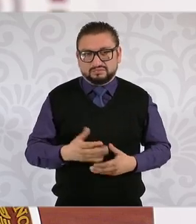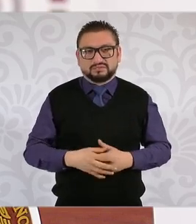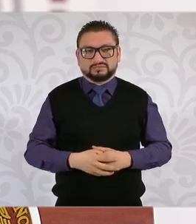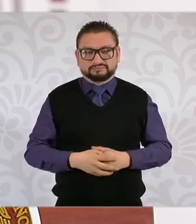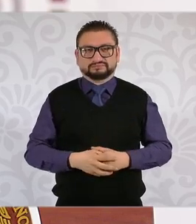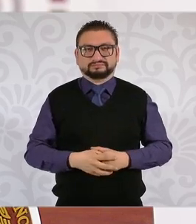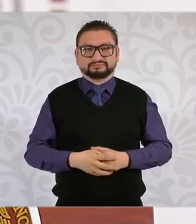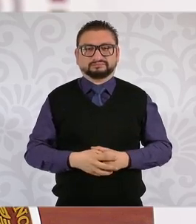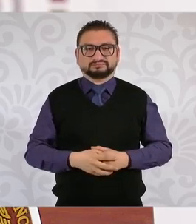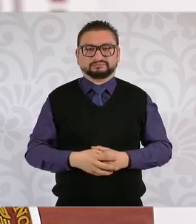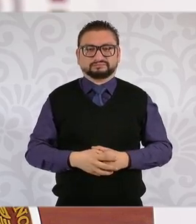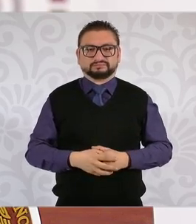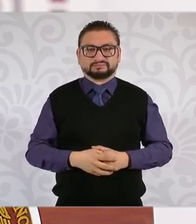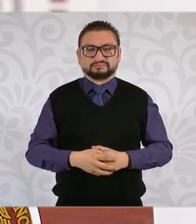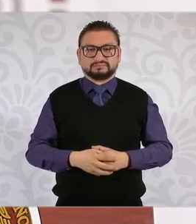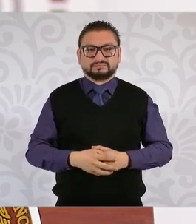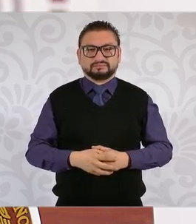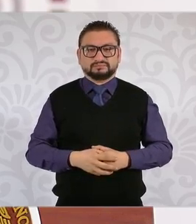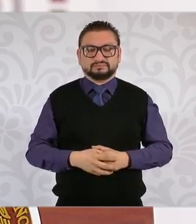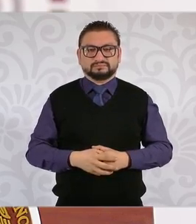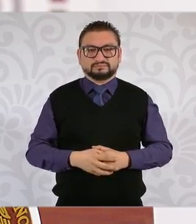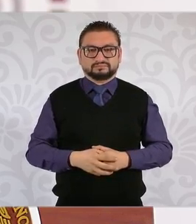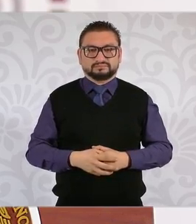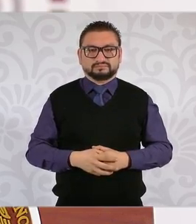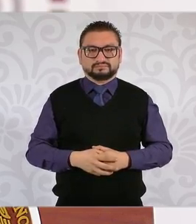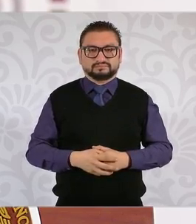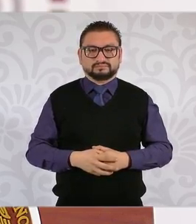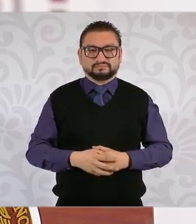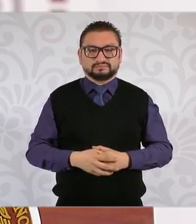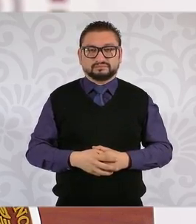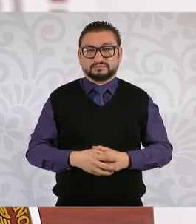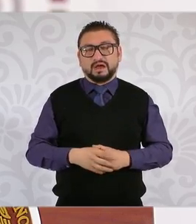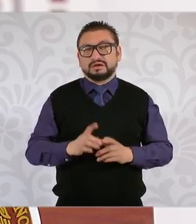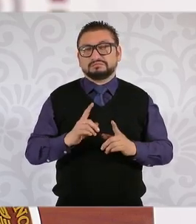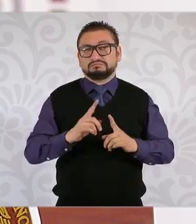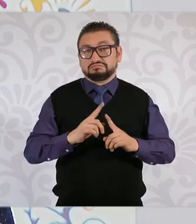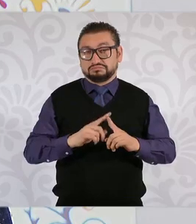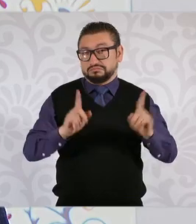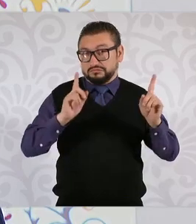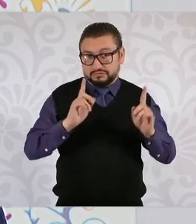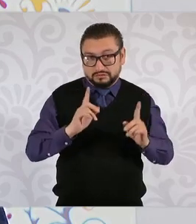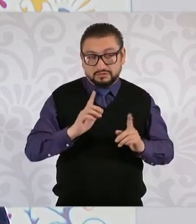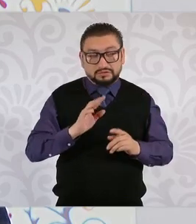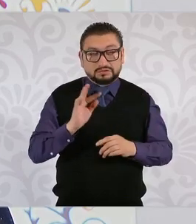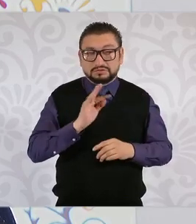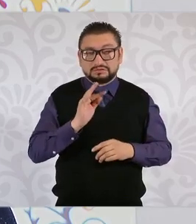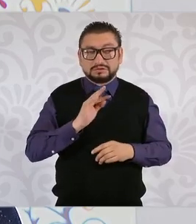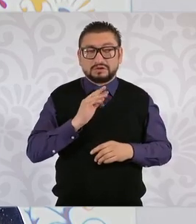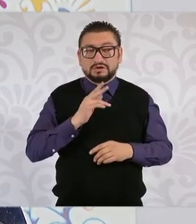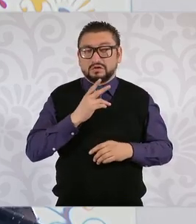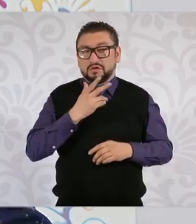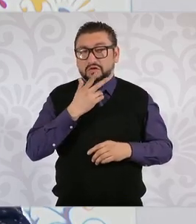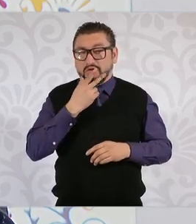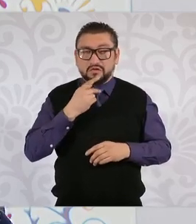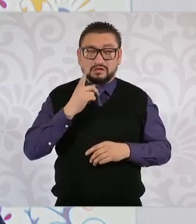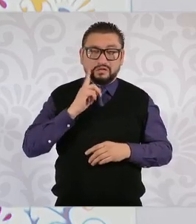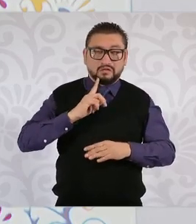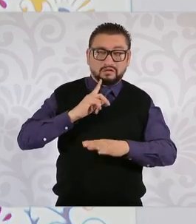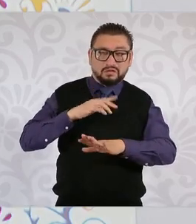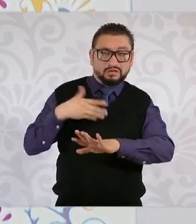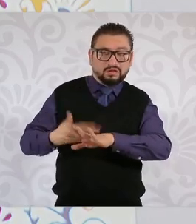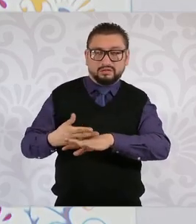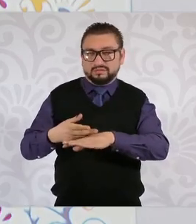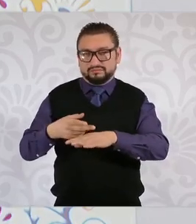distinto es más allá de si hay alguna misoginia o no que es condenable cuando es un tema